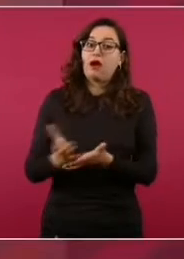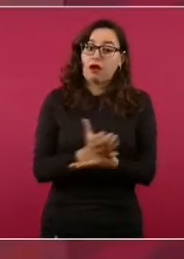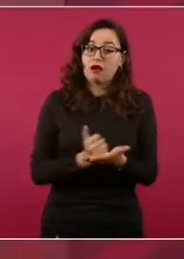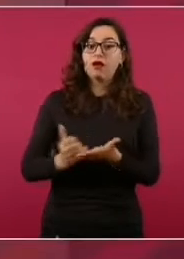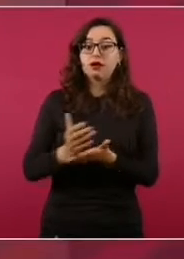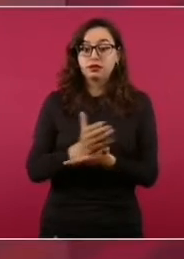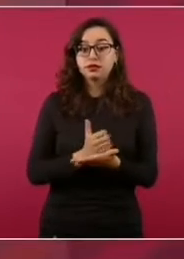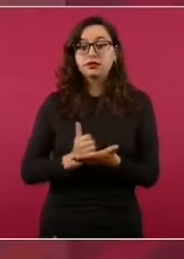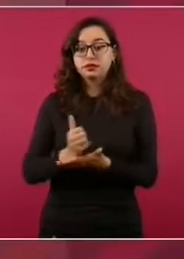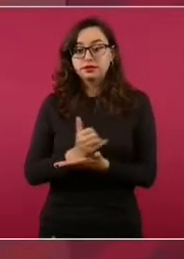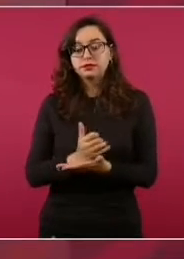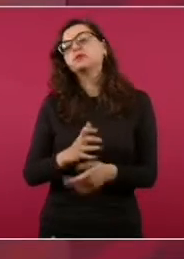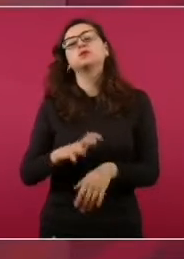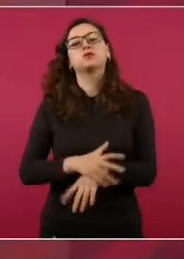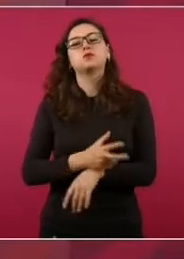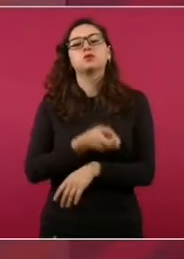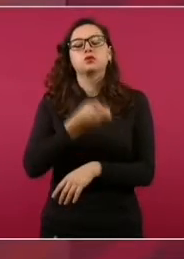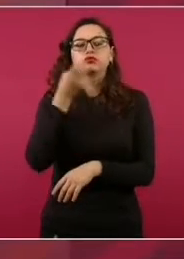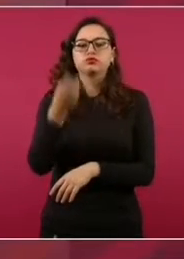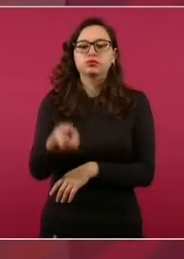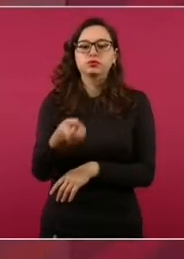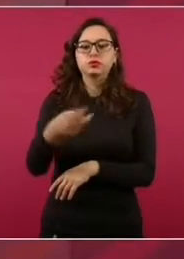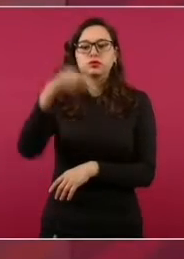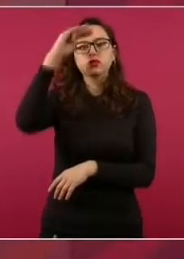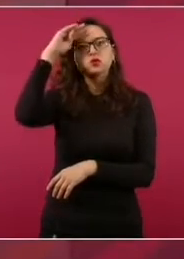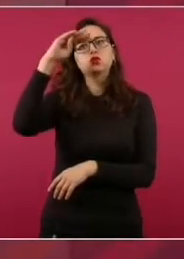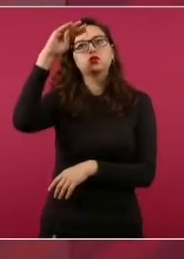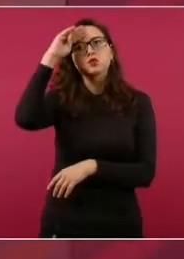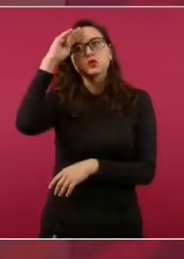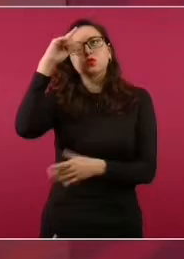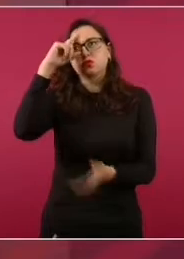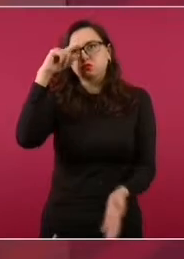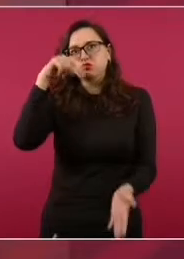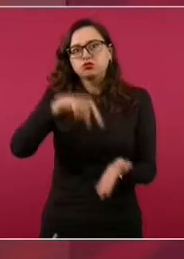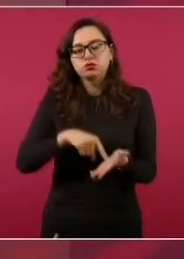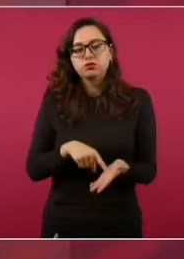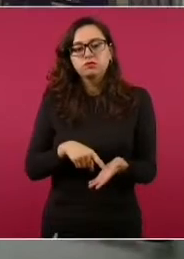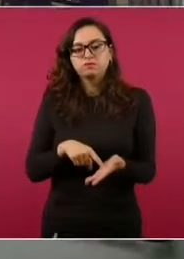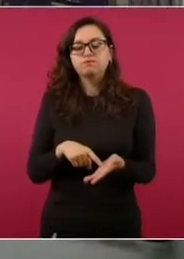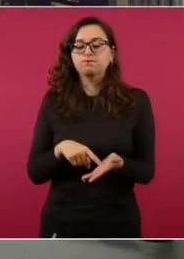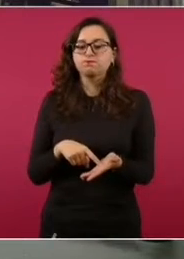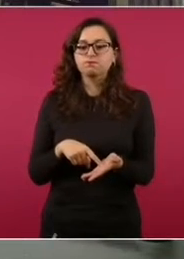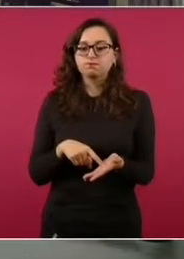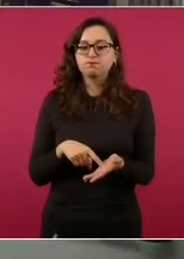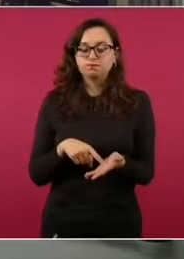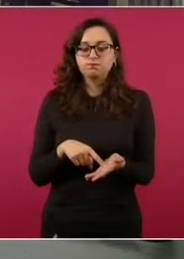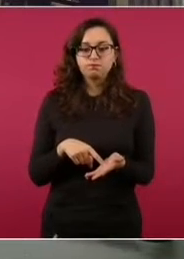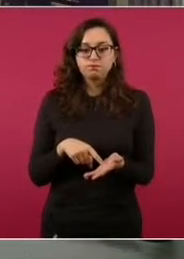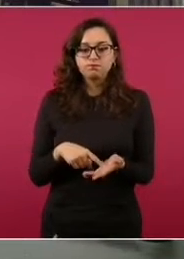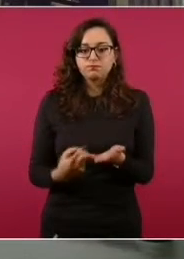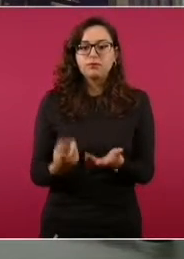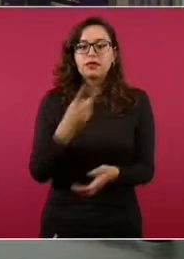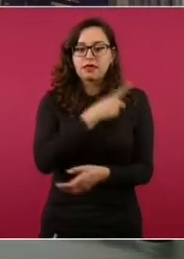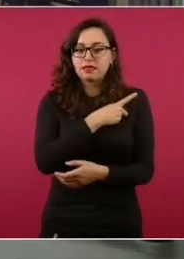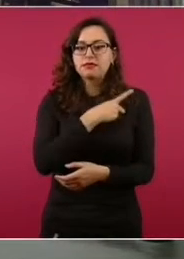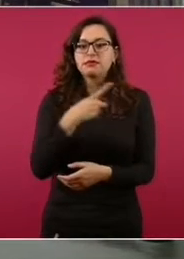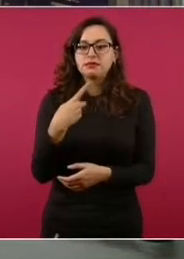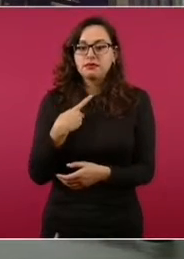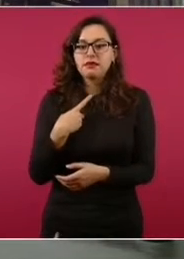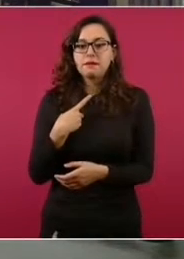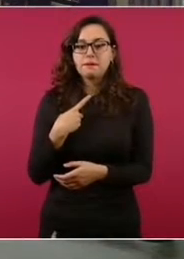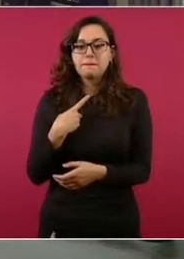entonces por eso sí convendría que